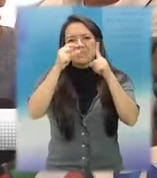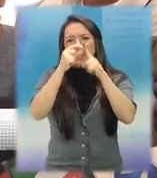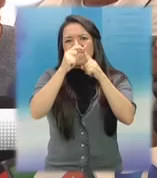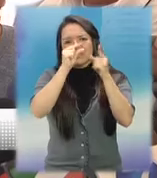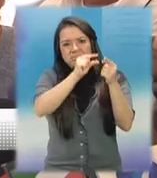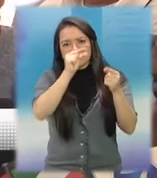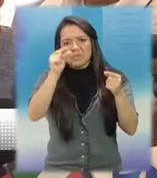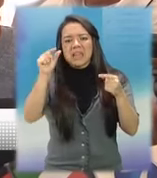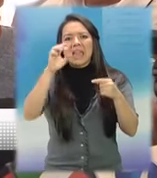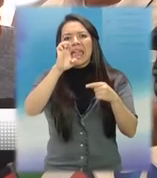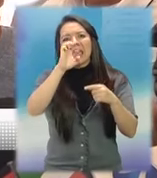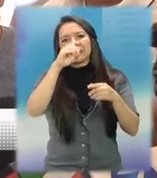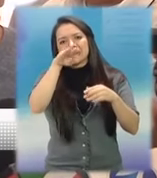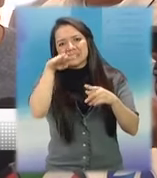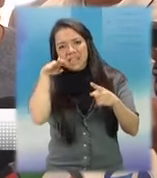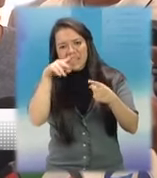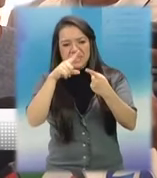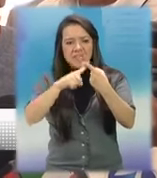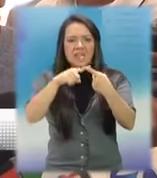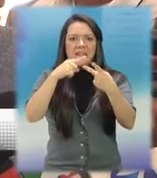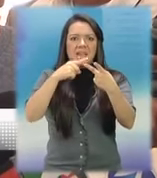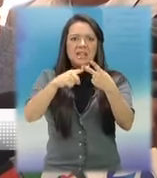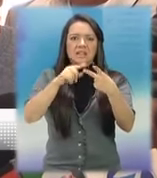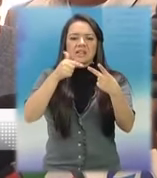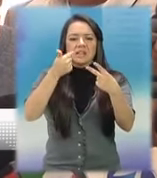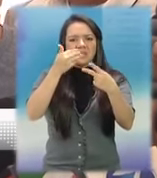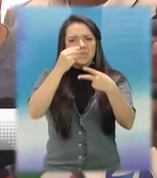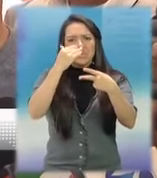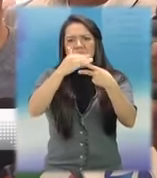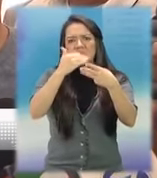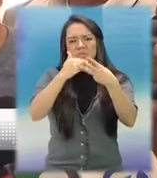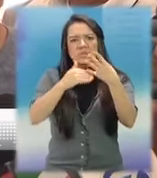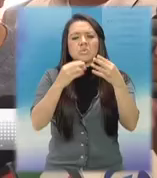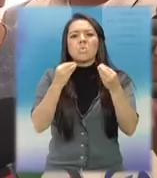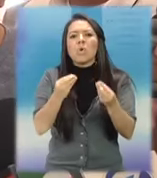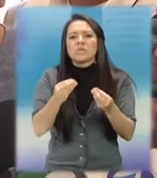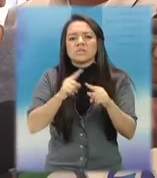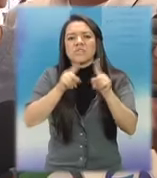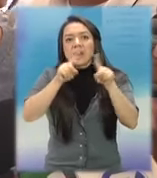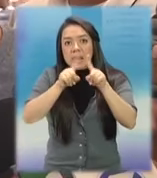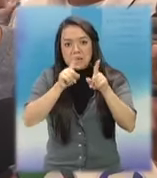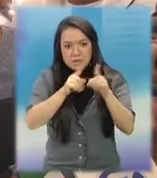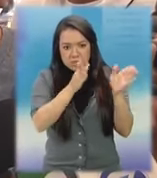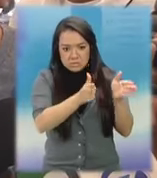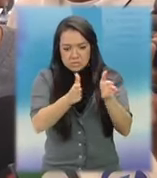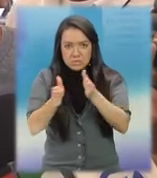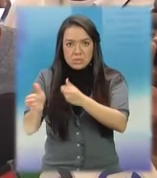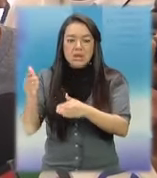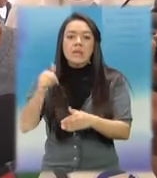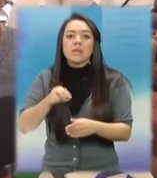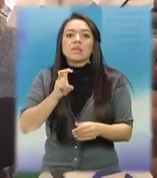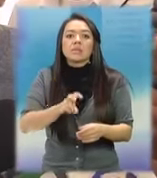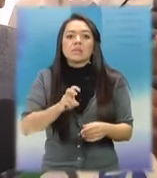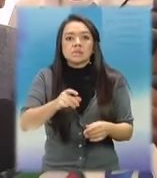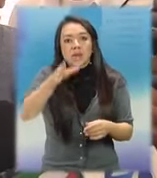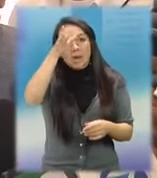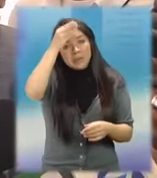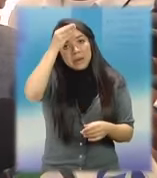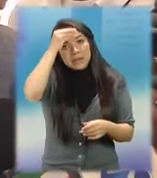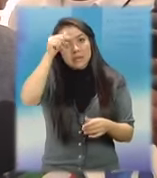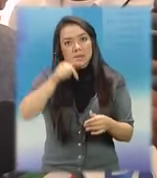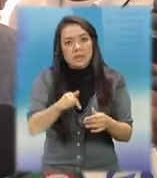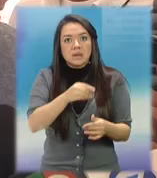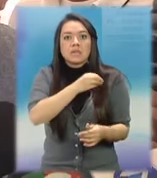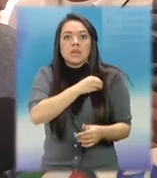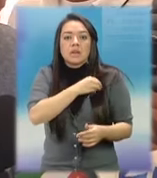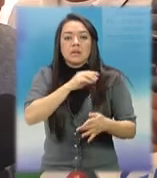y la cual se me escapa ahorita, la Glock. Esas son las que por lo menos cumplen ese tipo de requisitos.